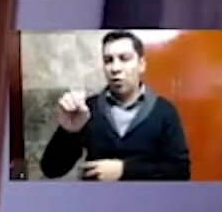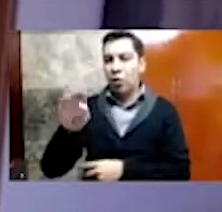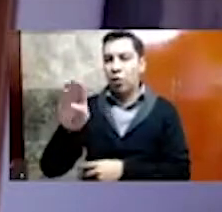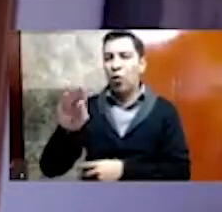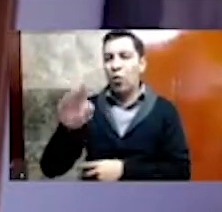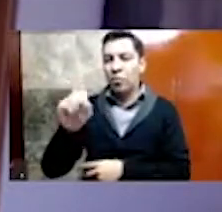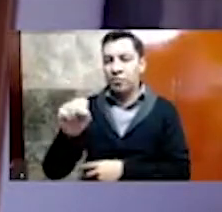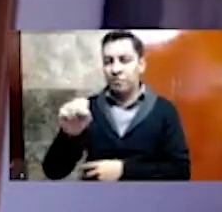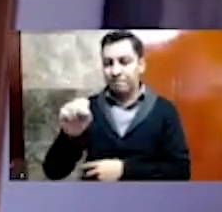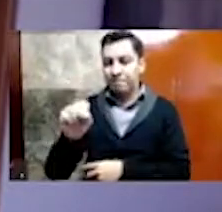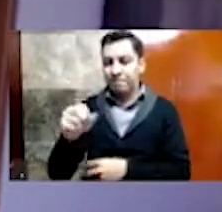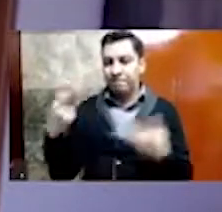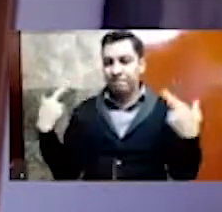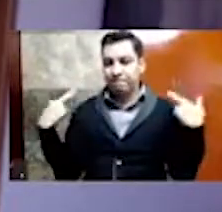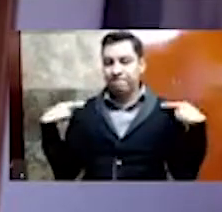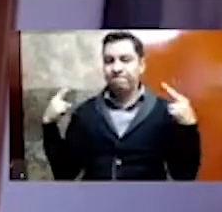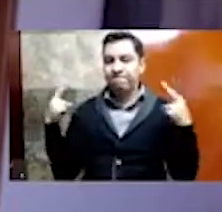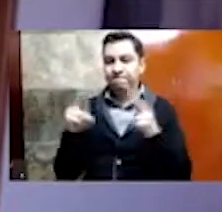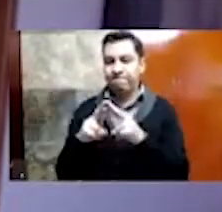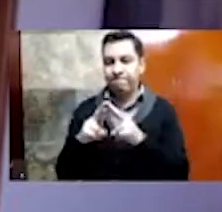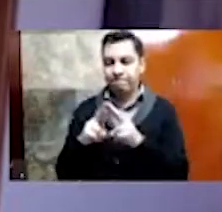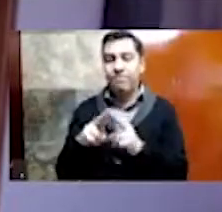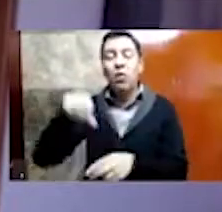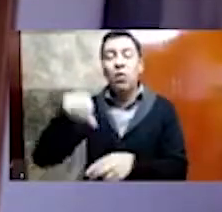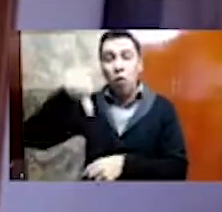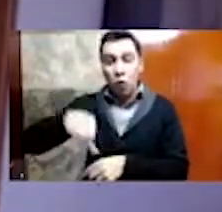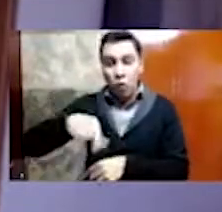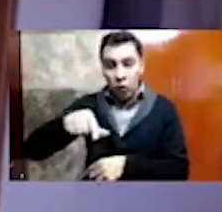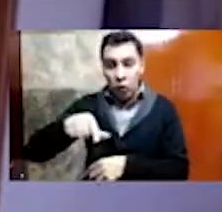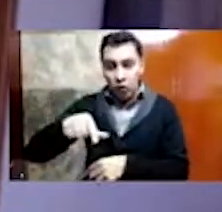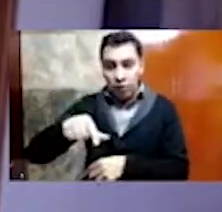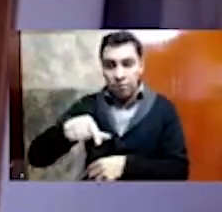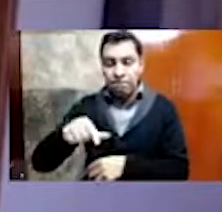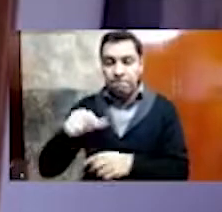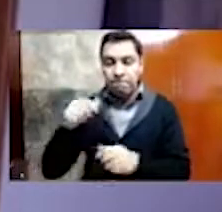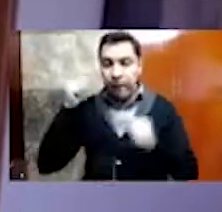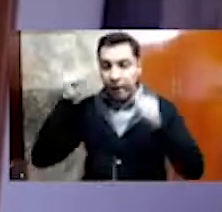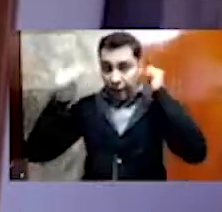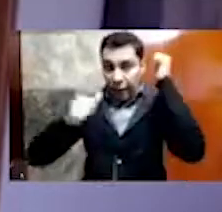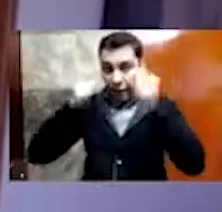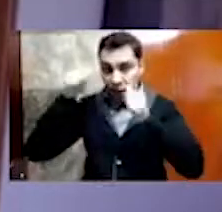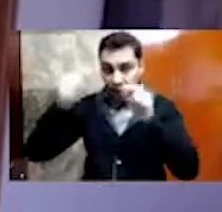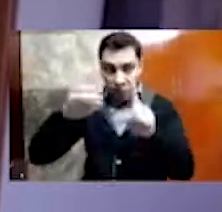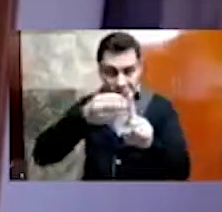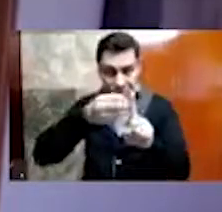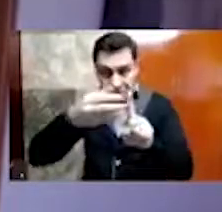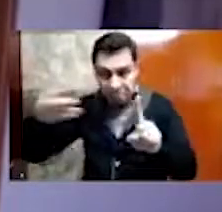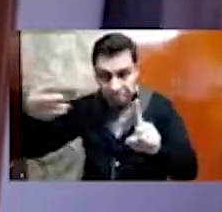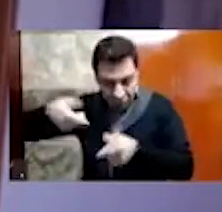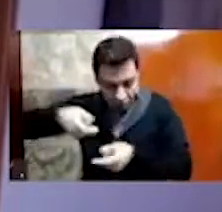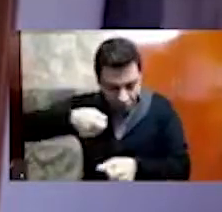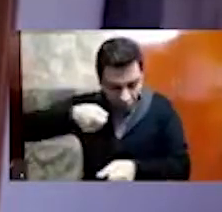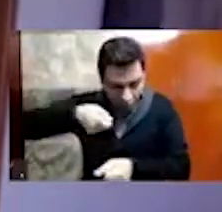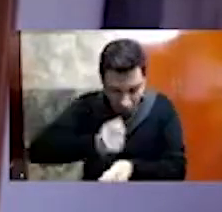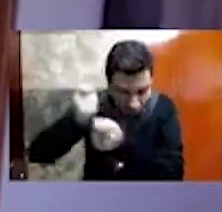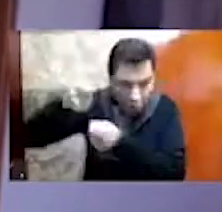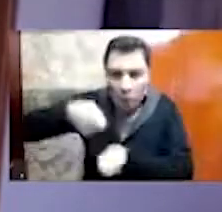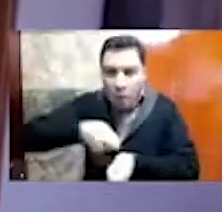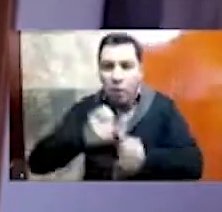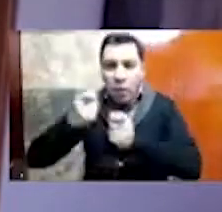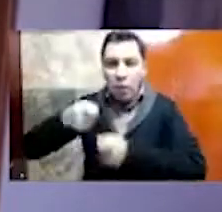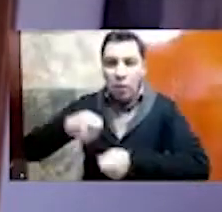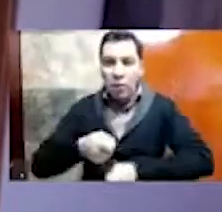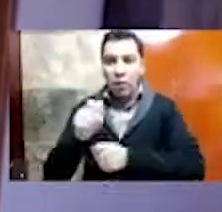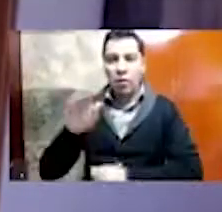para cederle la palabra al invitado de hoy, el arqueólogo Raúl Barrera, quien dirige el programa de arqueología urbana del Museo del